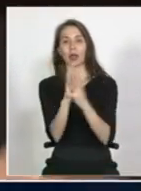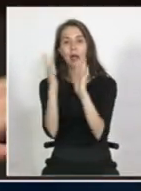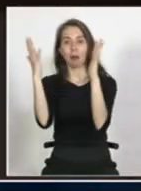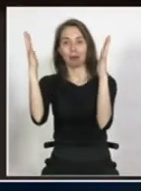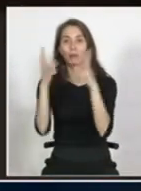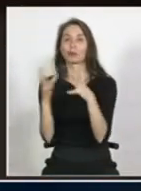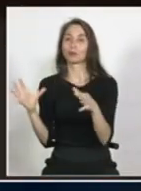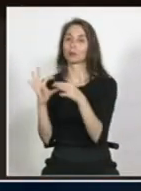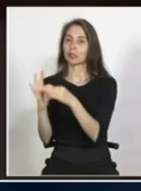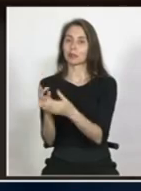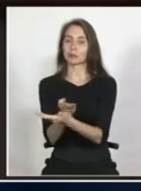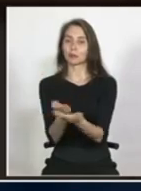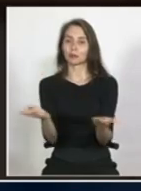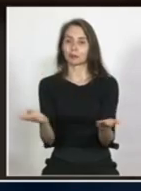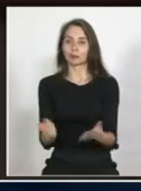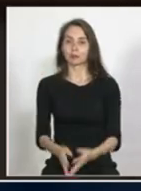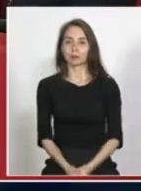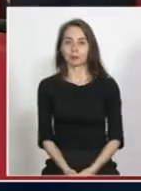y muchas gracias